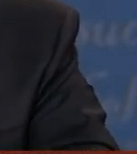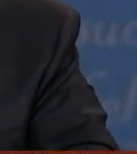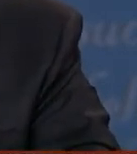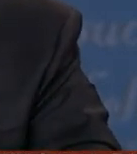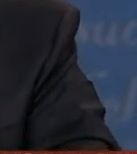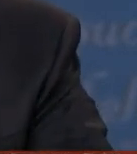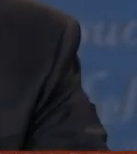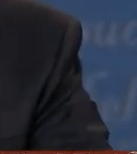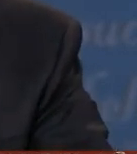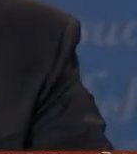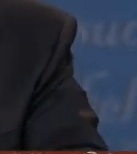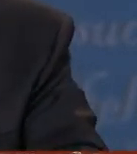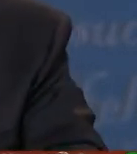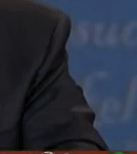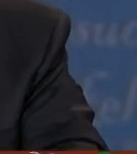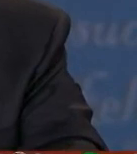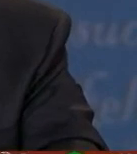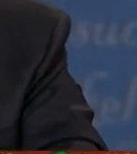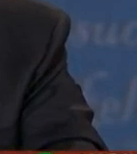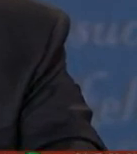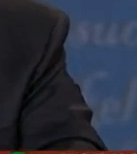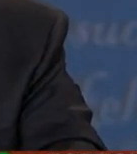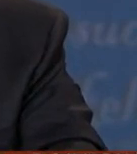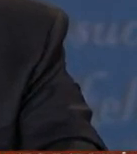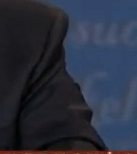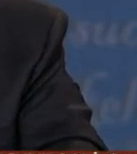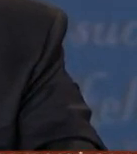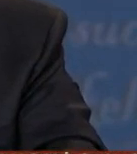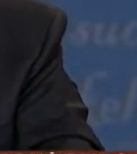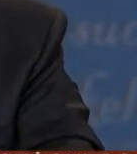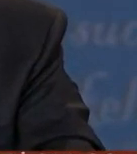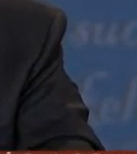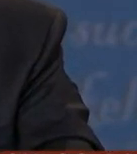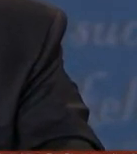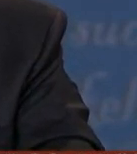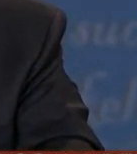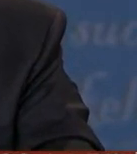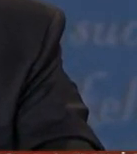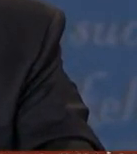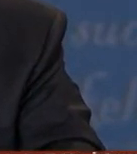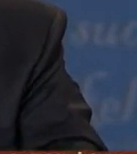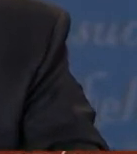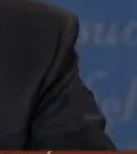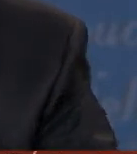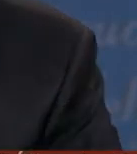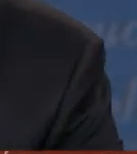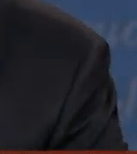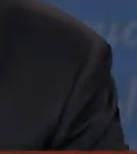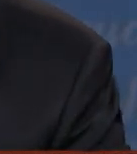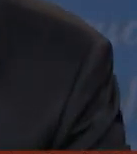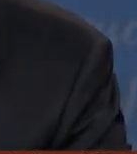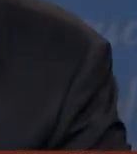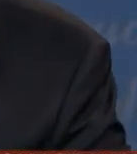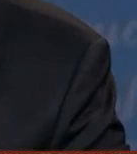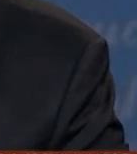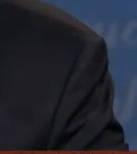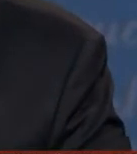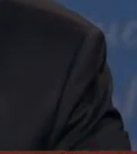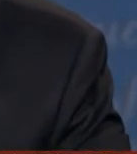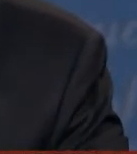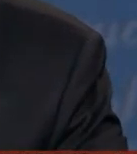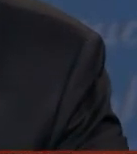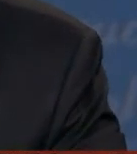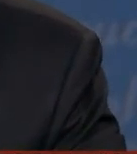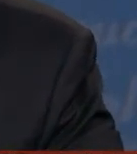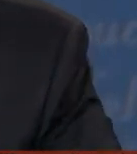pero bueno ha sido una campaña sumamente polarizante muy dividida y yo creo que hay que ver qué va a pasar el 8 de noviembre después con